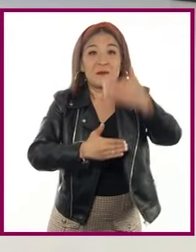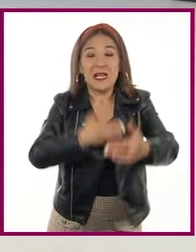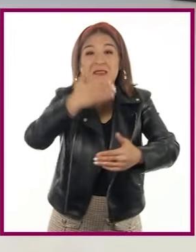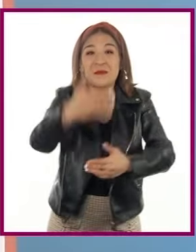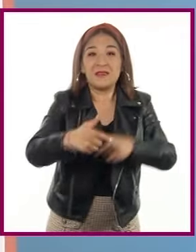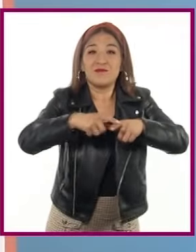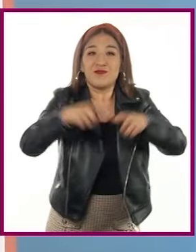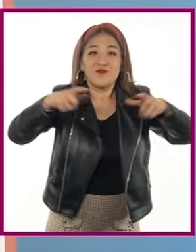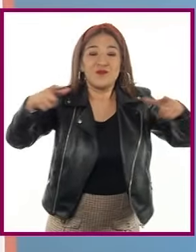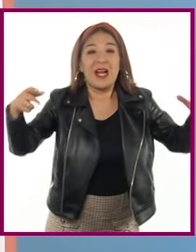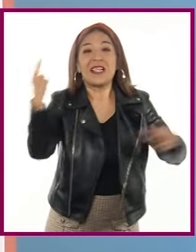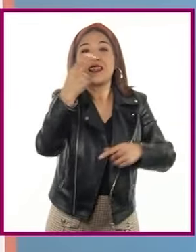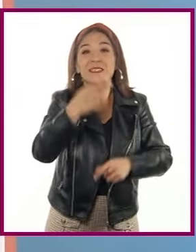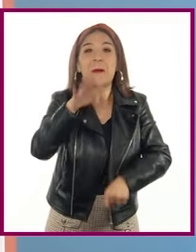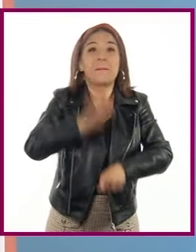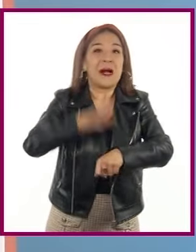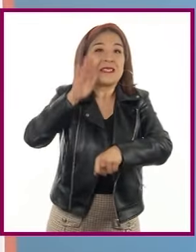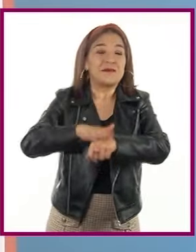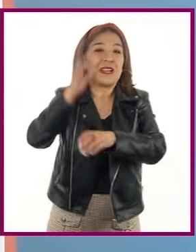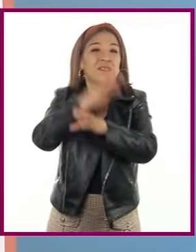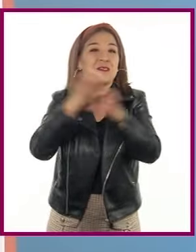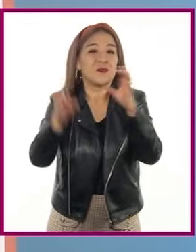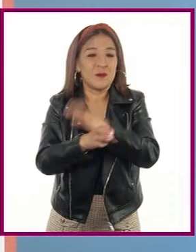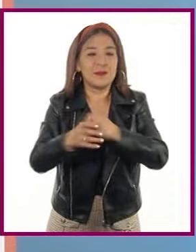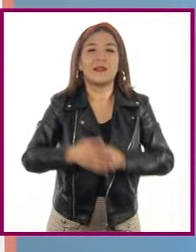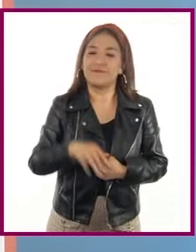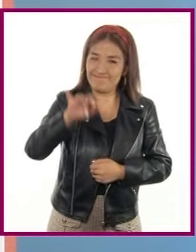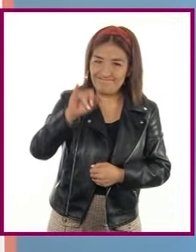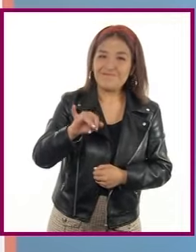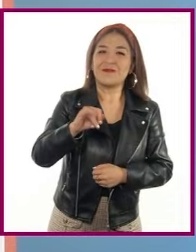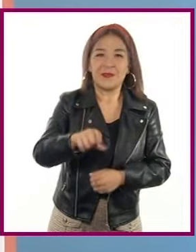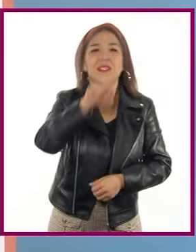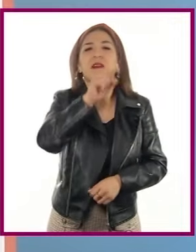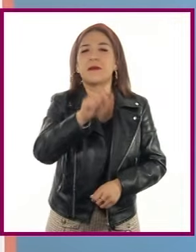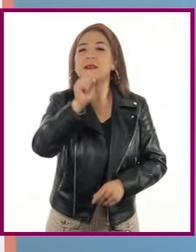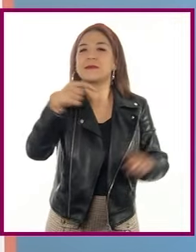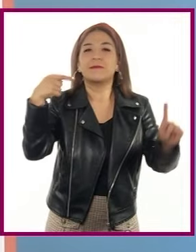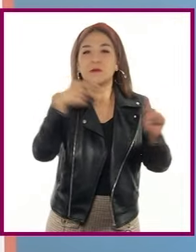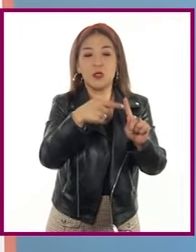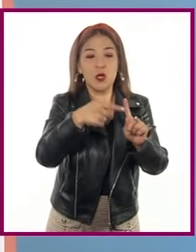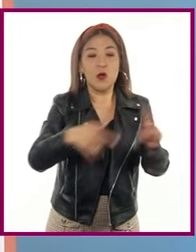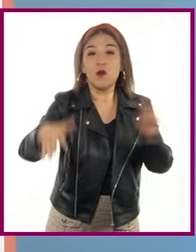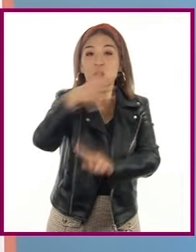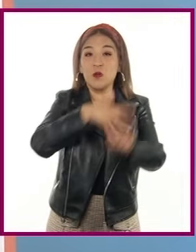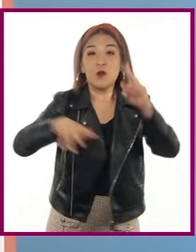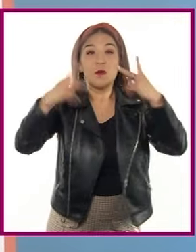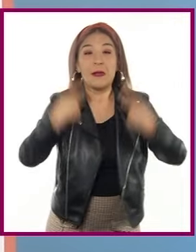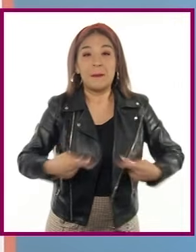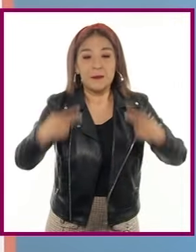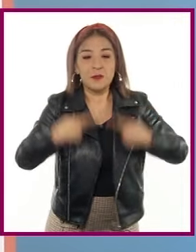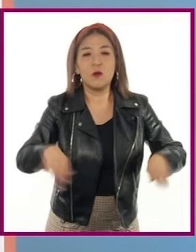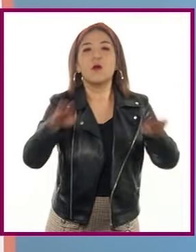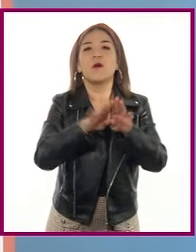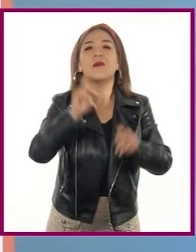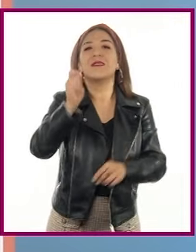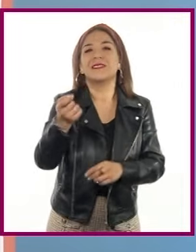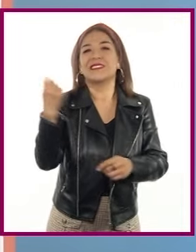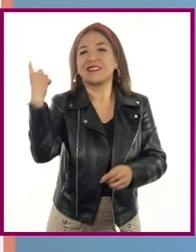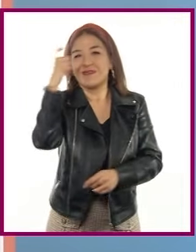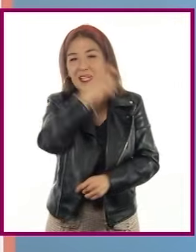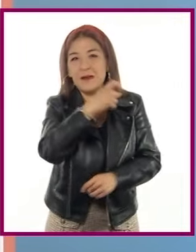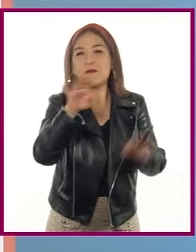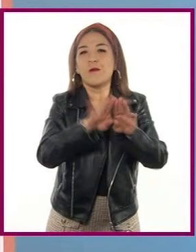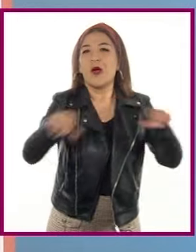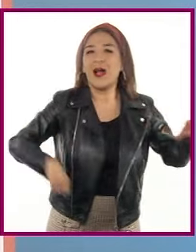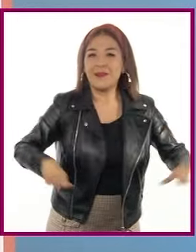exige más. Así es. También llegamos a la conclusión que la composición de la población implica diversas consecuencias y